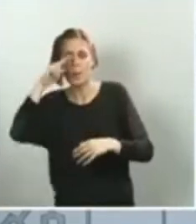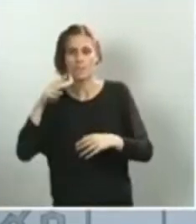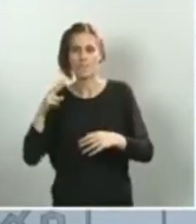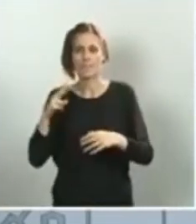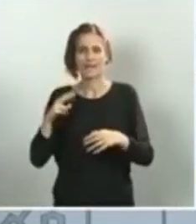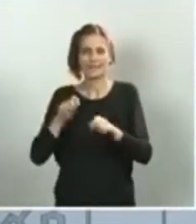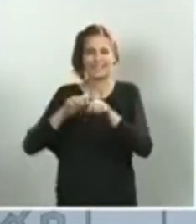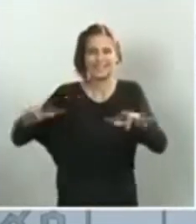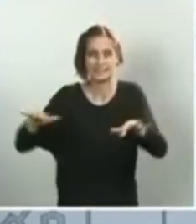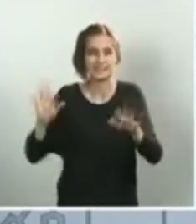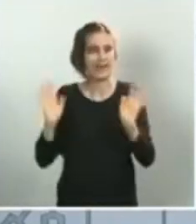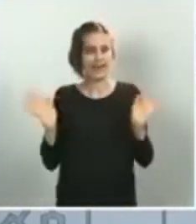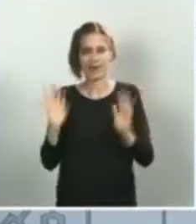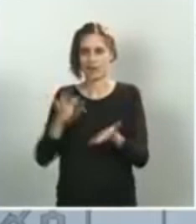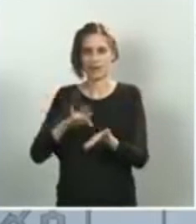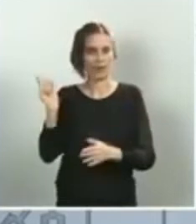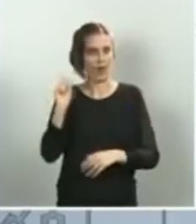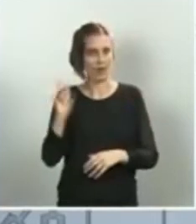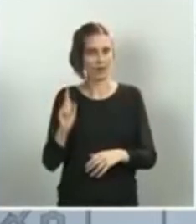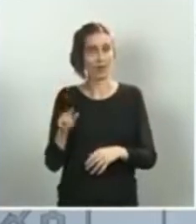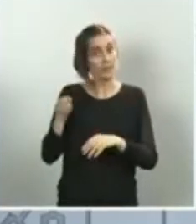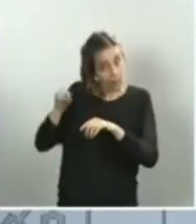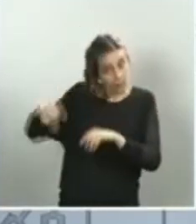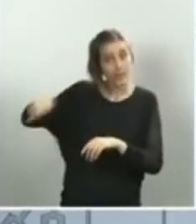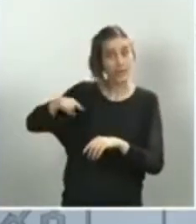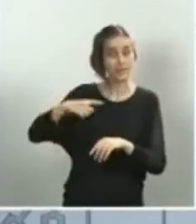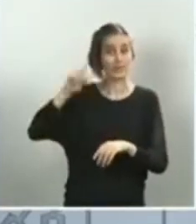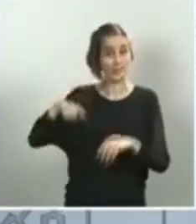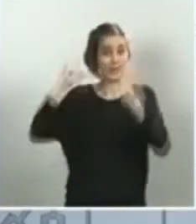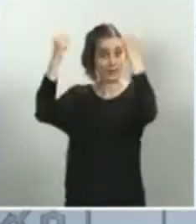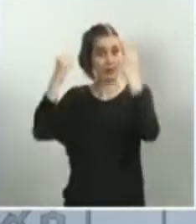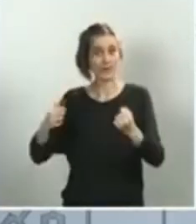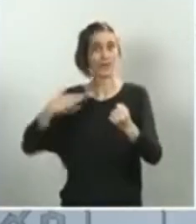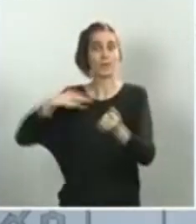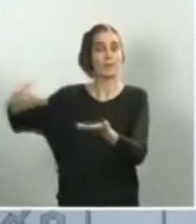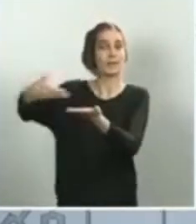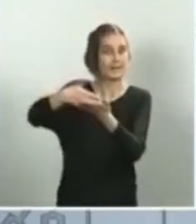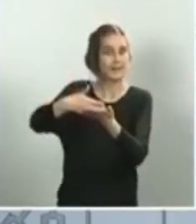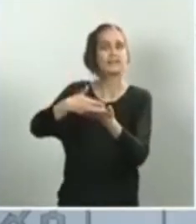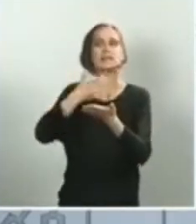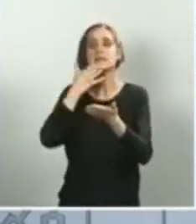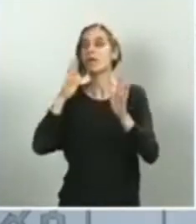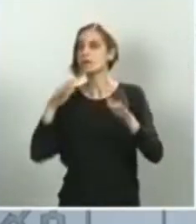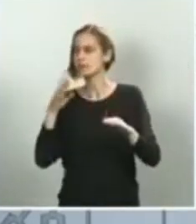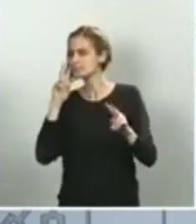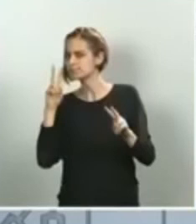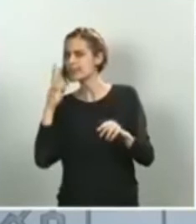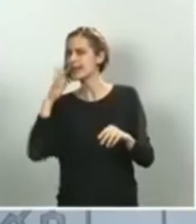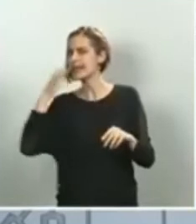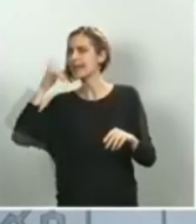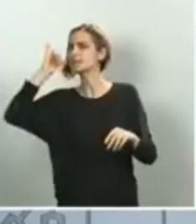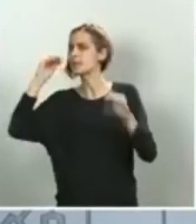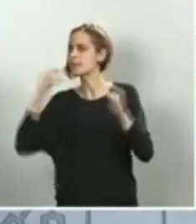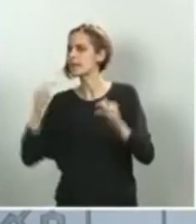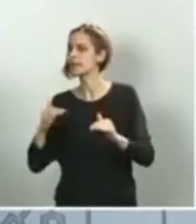autoridades también las que nos pueden plantear, efectivamente, si disminuye el riesgo de aumentar o no la conectividad. Como le digo,